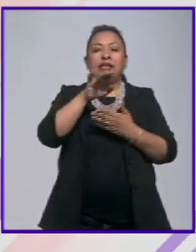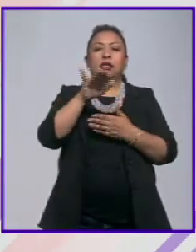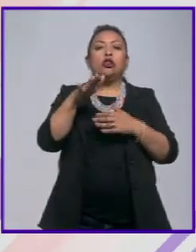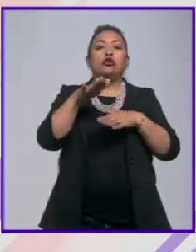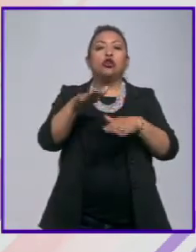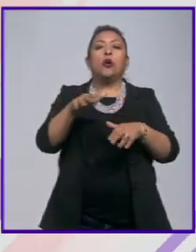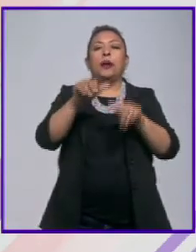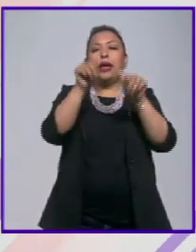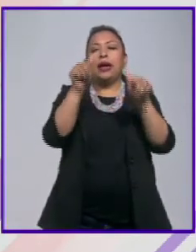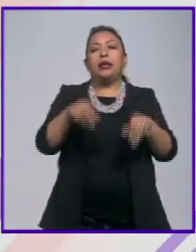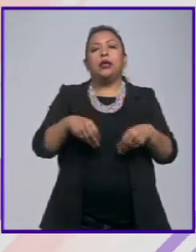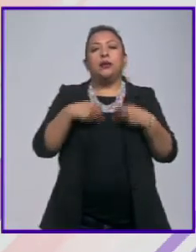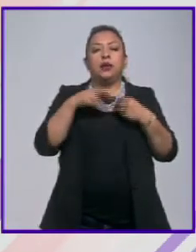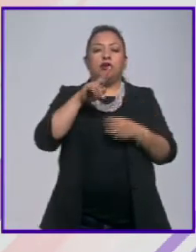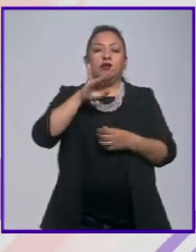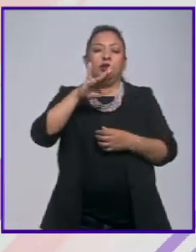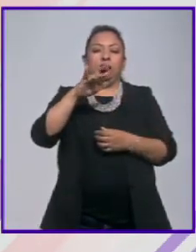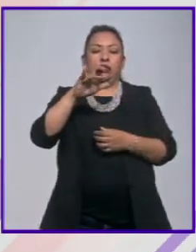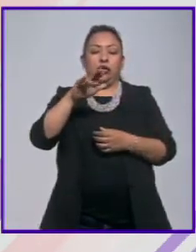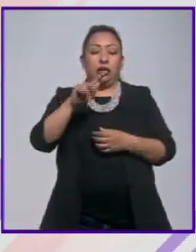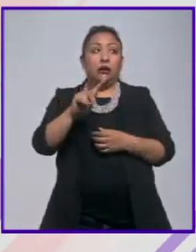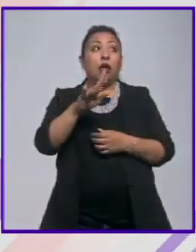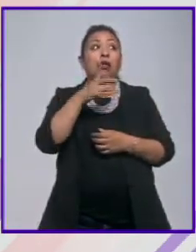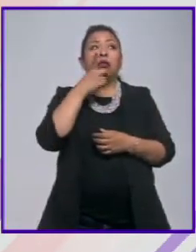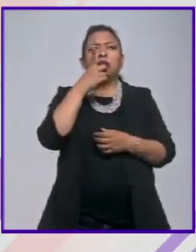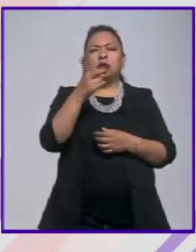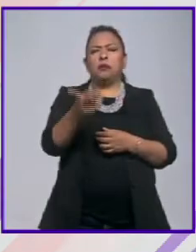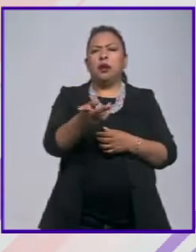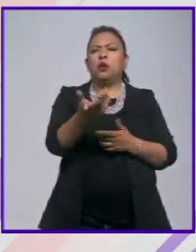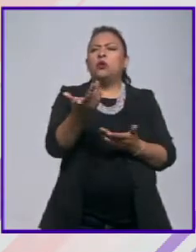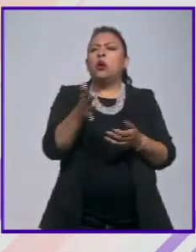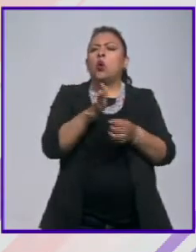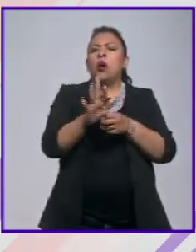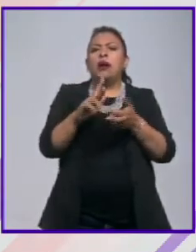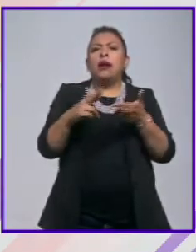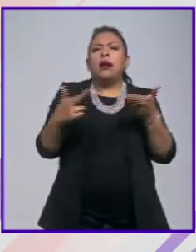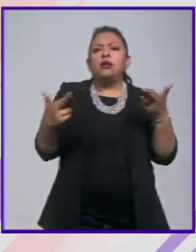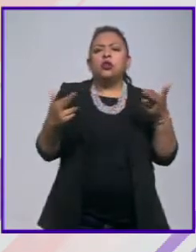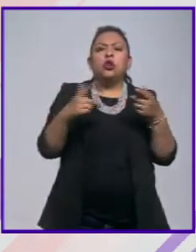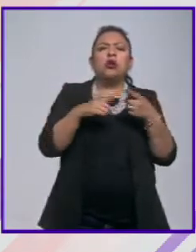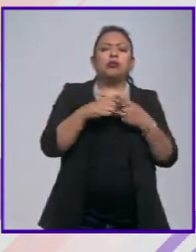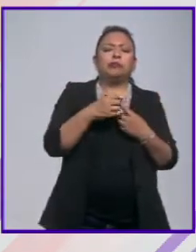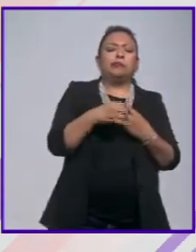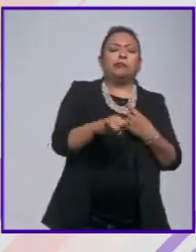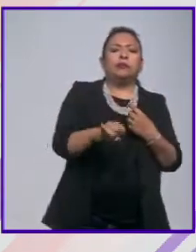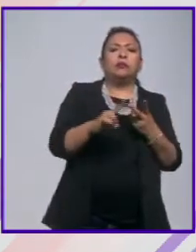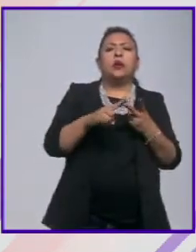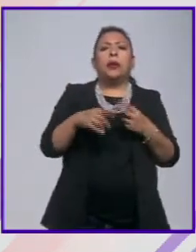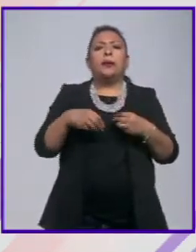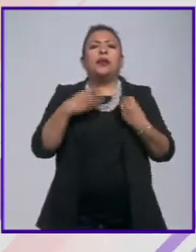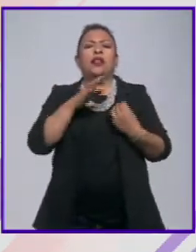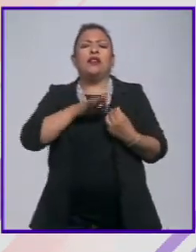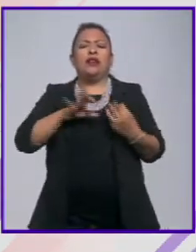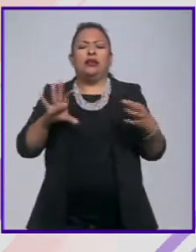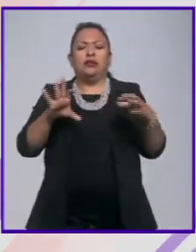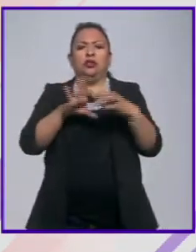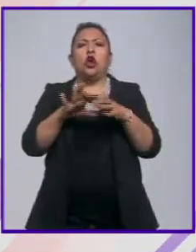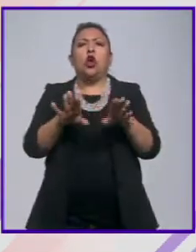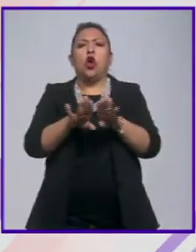de vivir de Richard Bernstein quien se pregunta cuál es la relación entre la ironía y una vida feliz